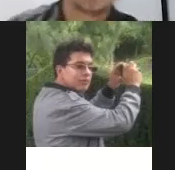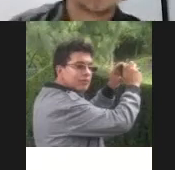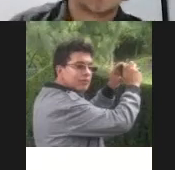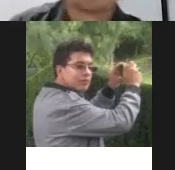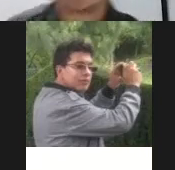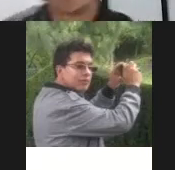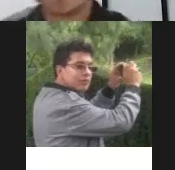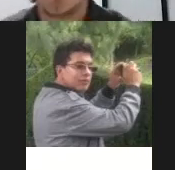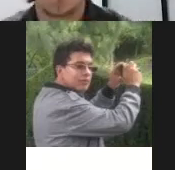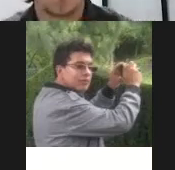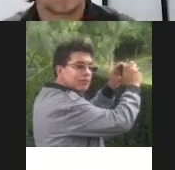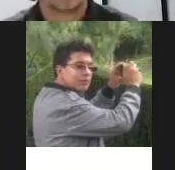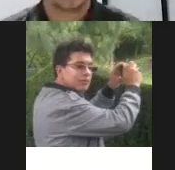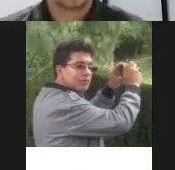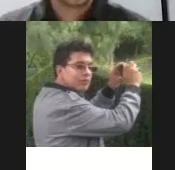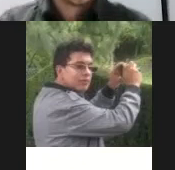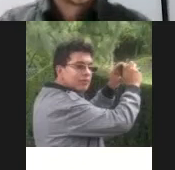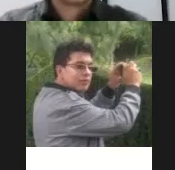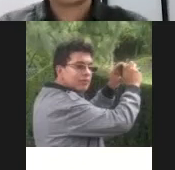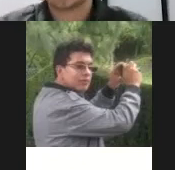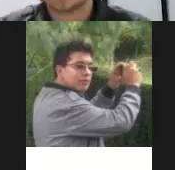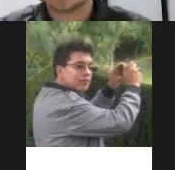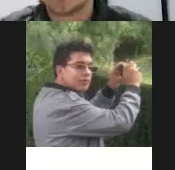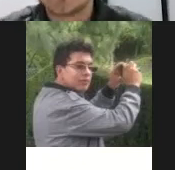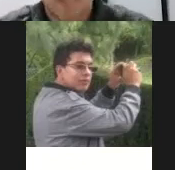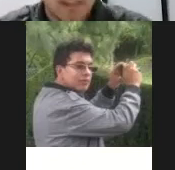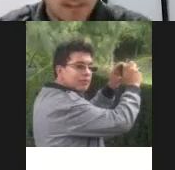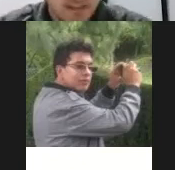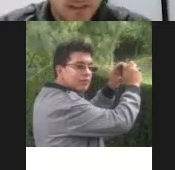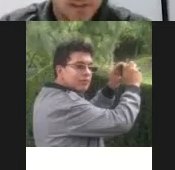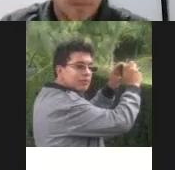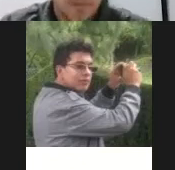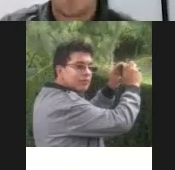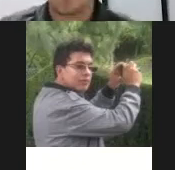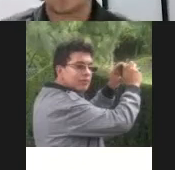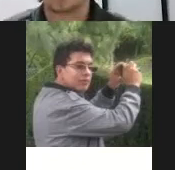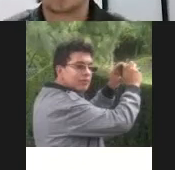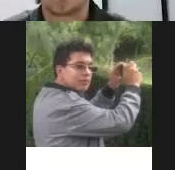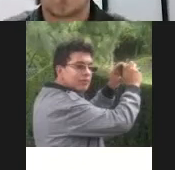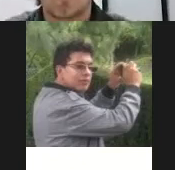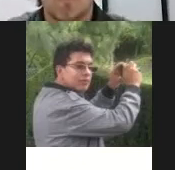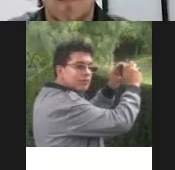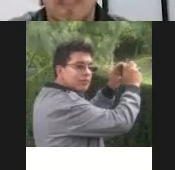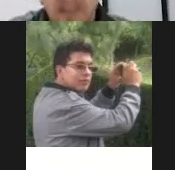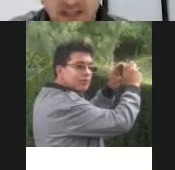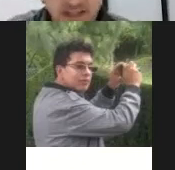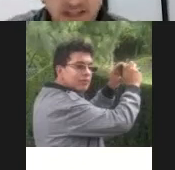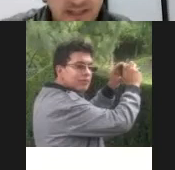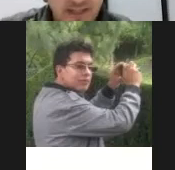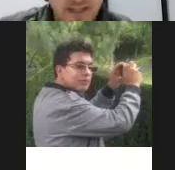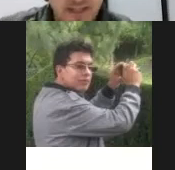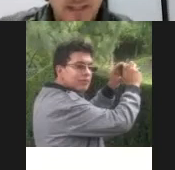cuán ajetreada o cuán estática sea esa agenda entonces bueno eso también nos dando una idea